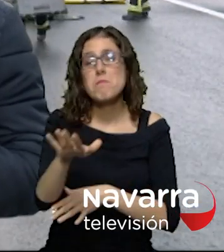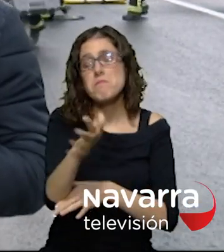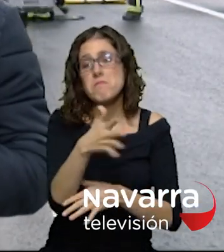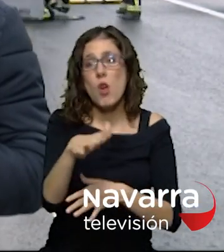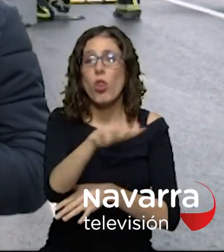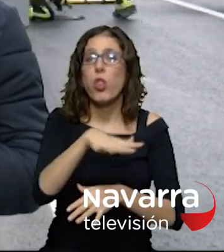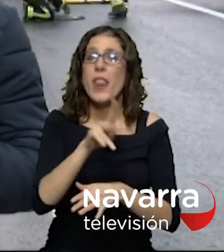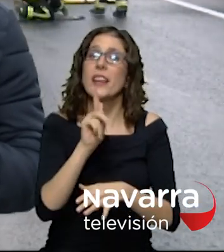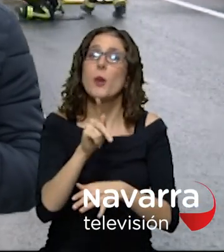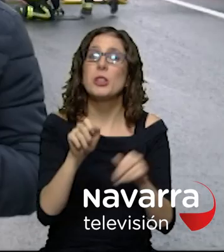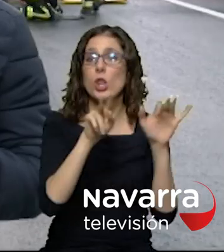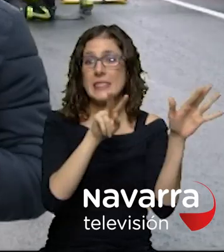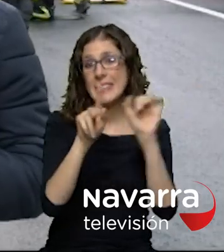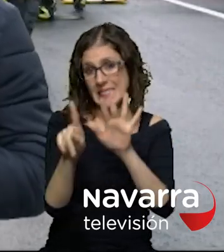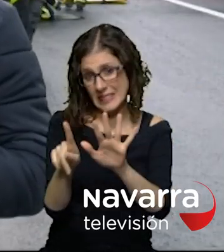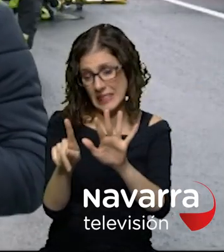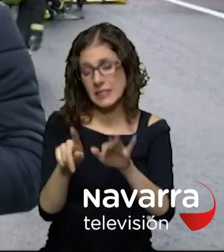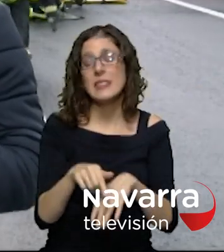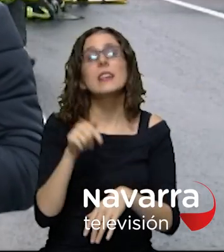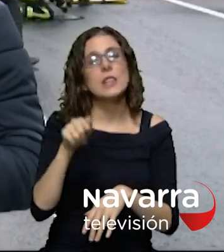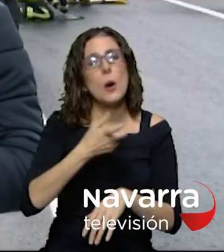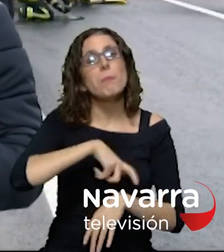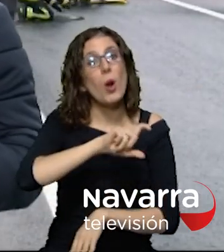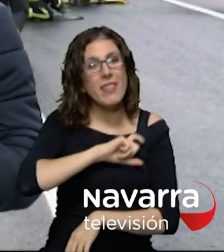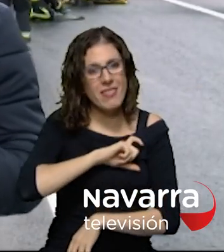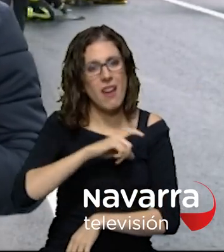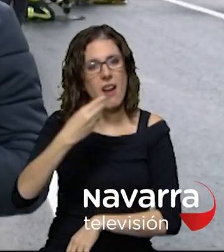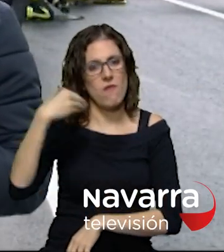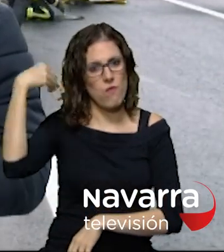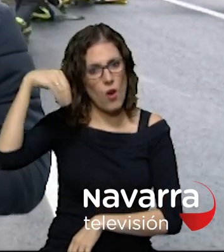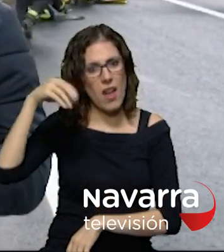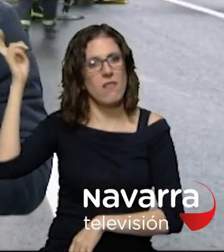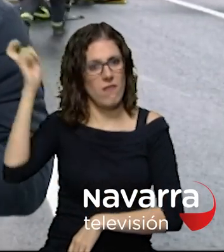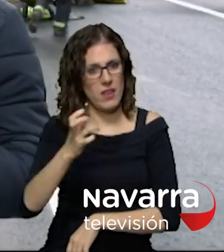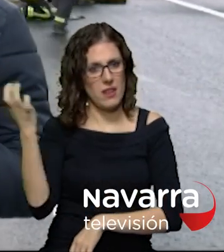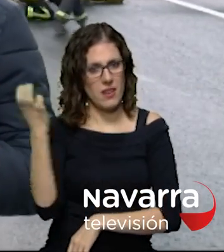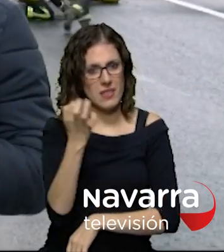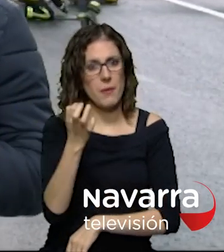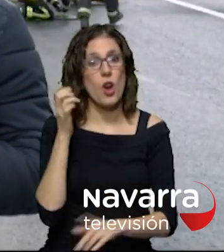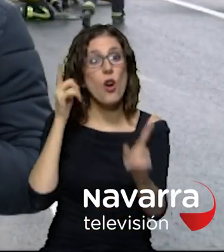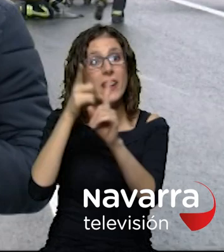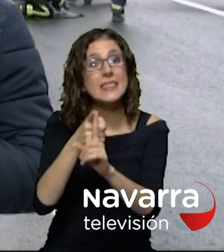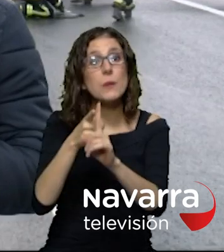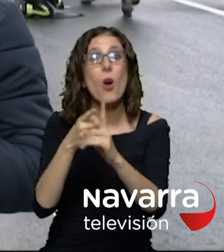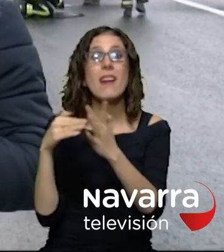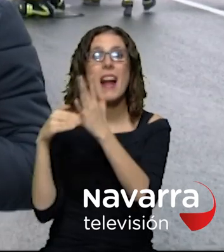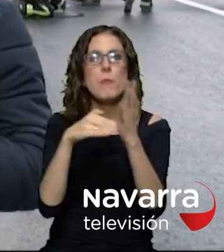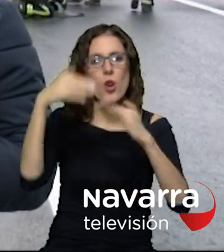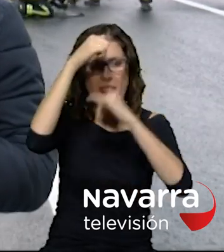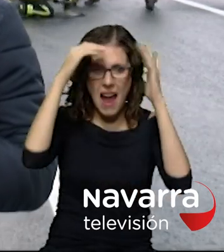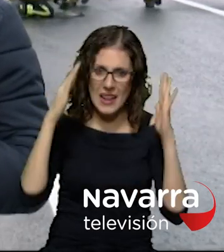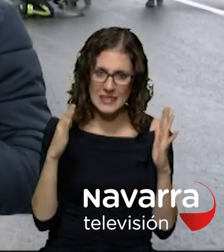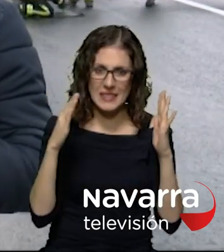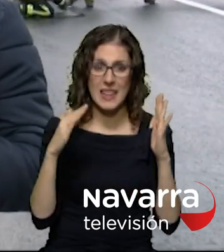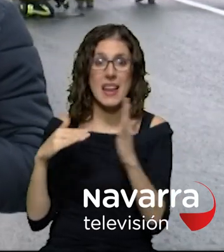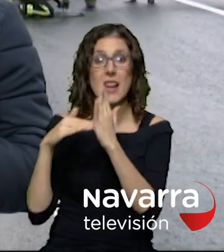76 han tenido que venir la policía foral patrullas de la vía de seguridad para atender a un tren de carreteras que ha volcado